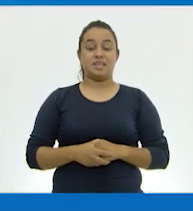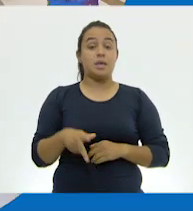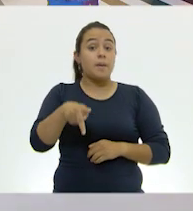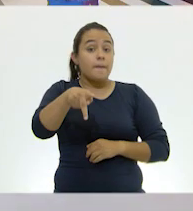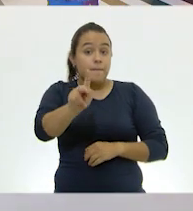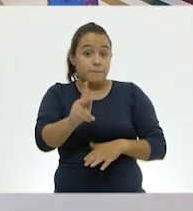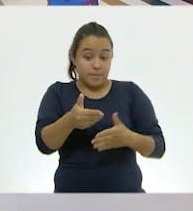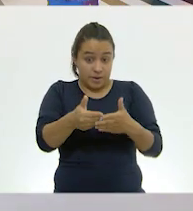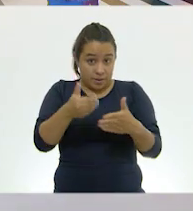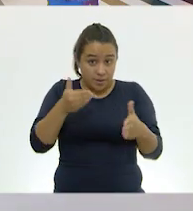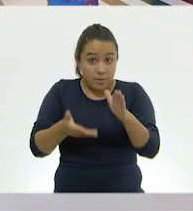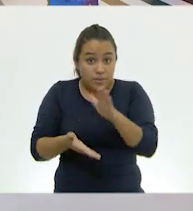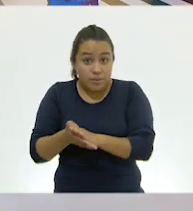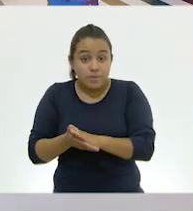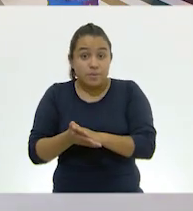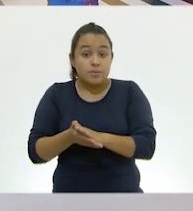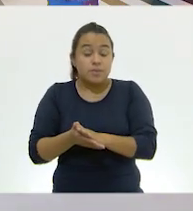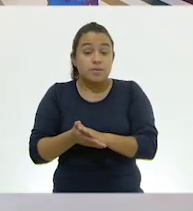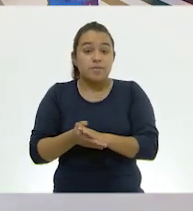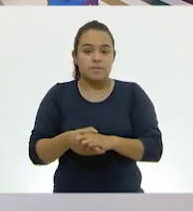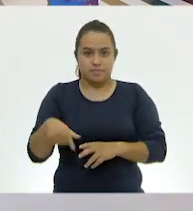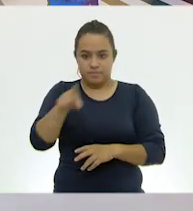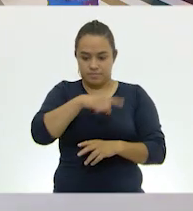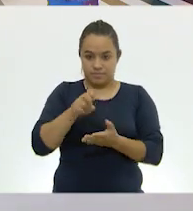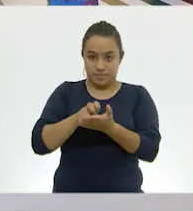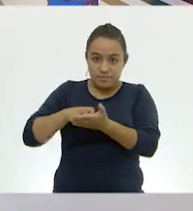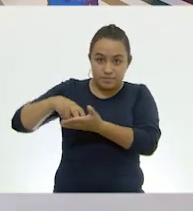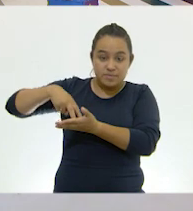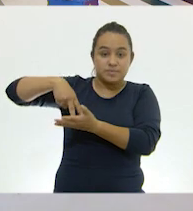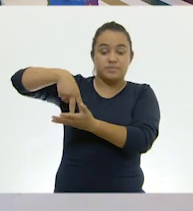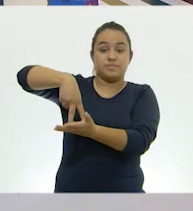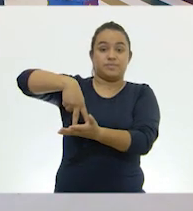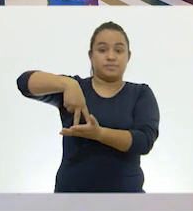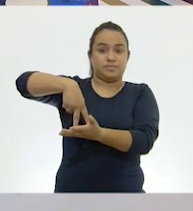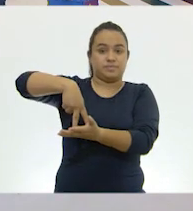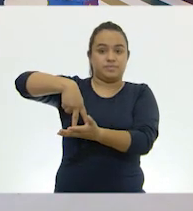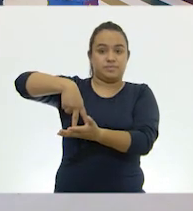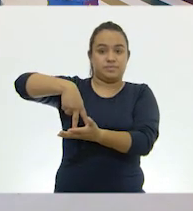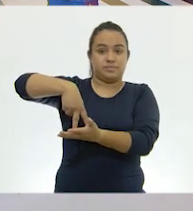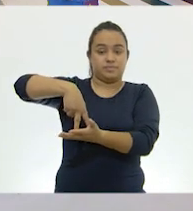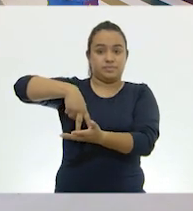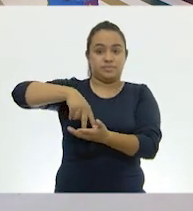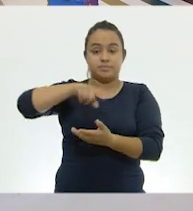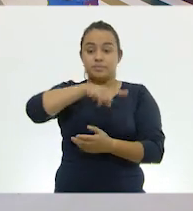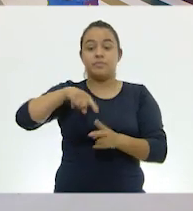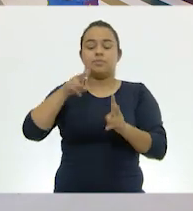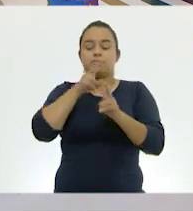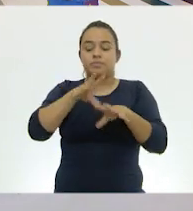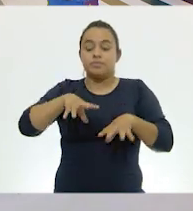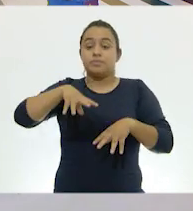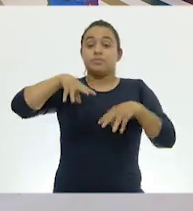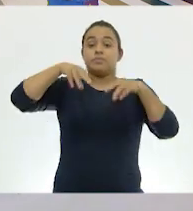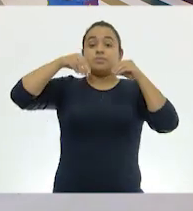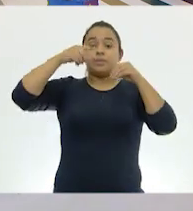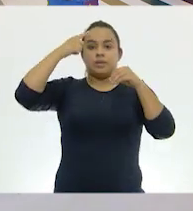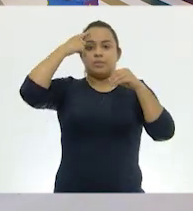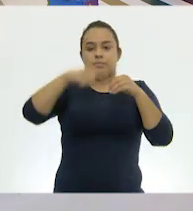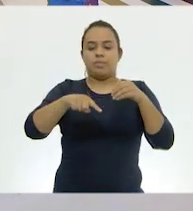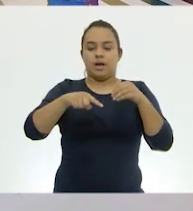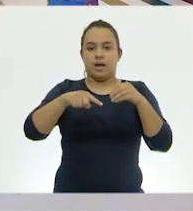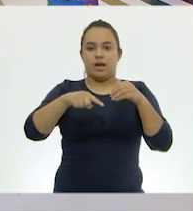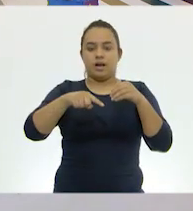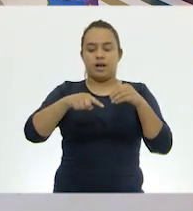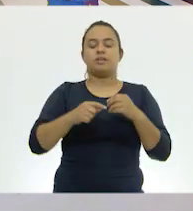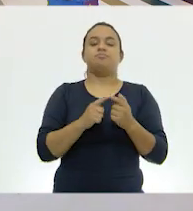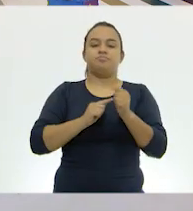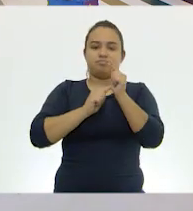Pero antes de ir, Ruth, ¿qué te parece si nos levantamos de nuestros asientos, tomamos mucho oxígeno para hacer este intercambio de gases